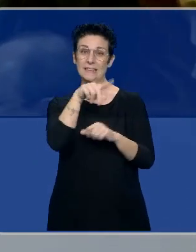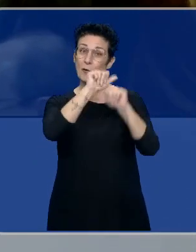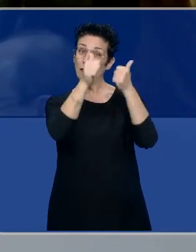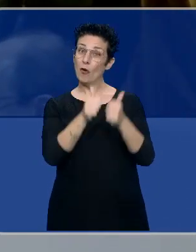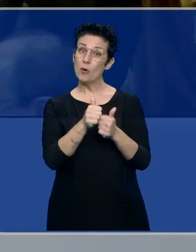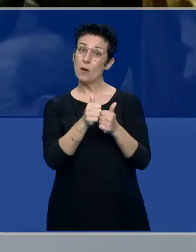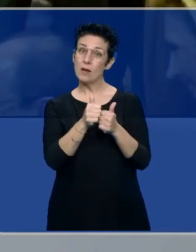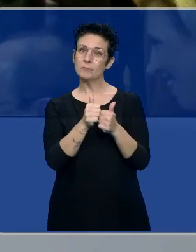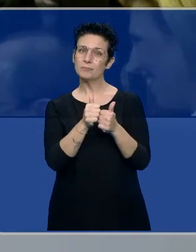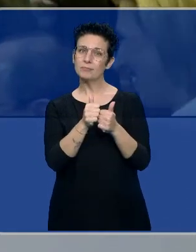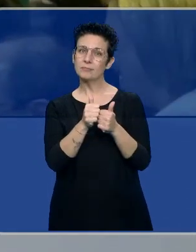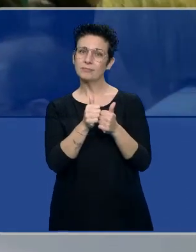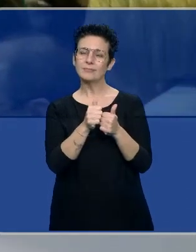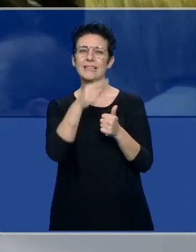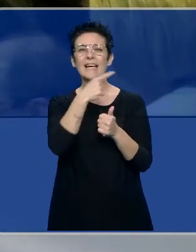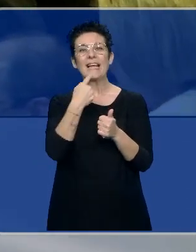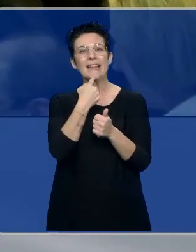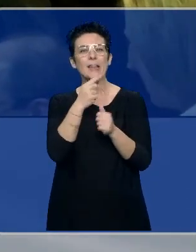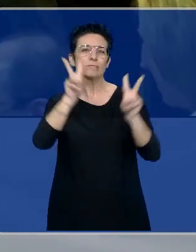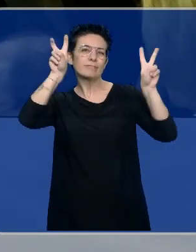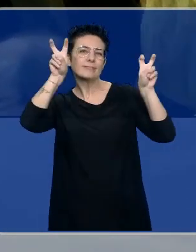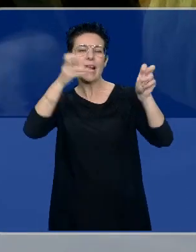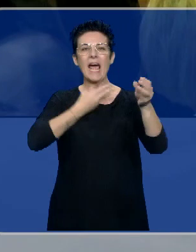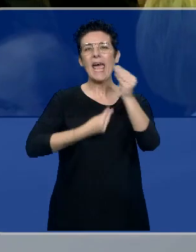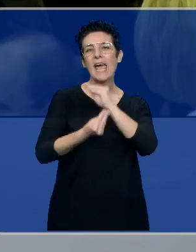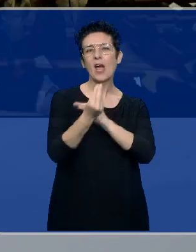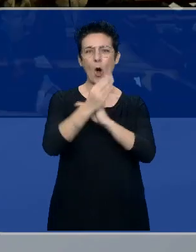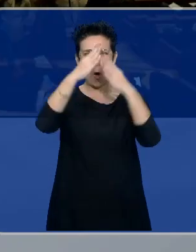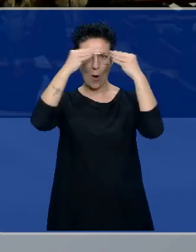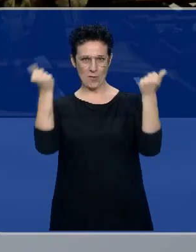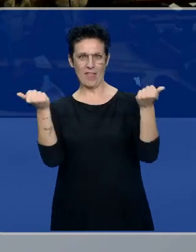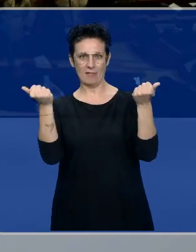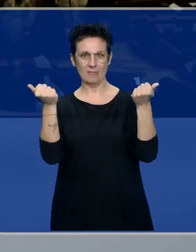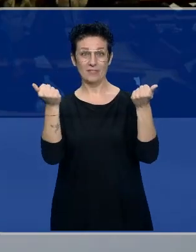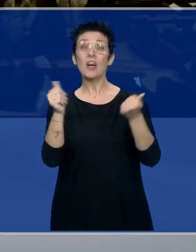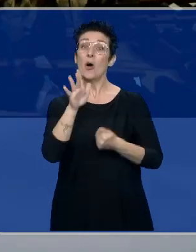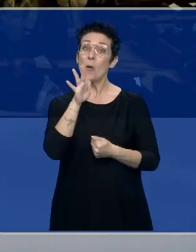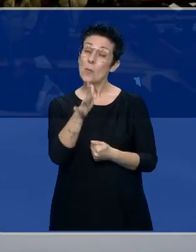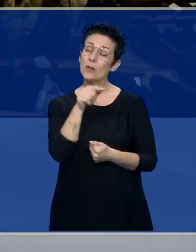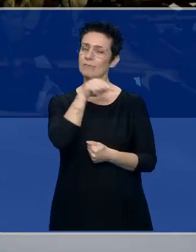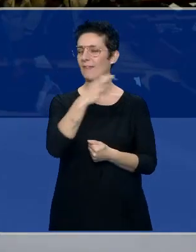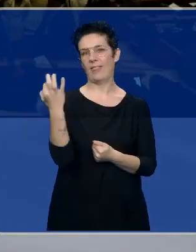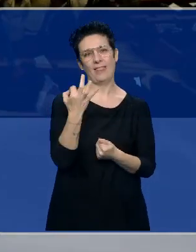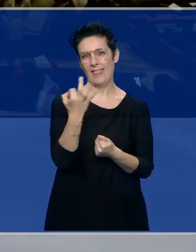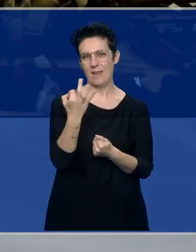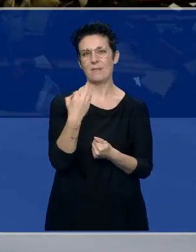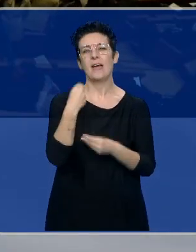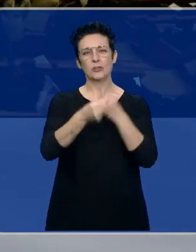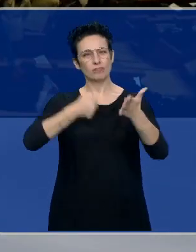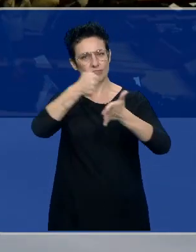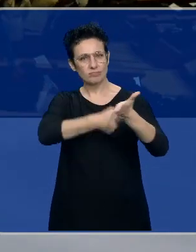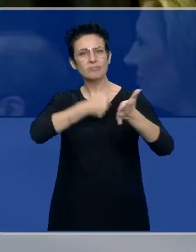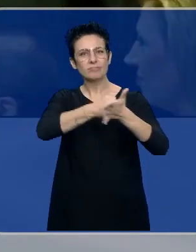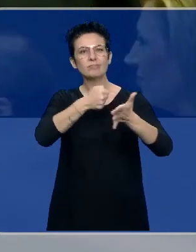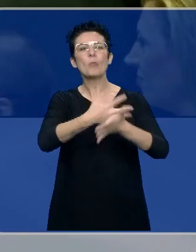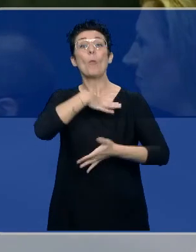hijos del olvido, ¿no? De algún modo. yo creo que eso hay que reivindicarlo.